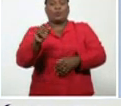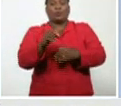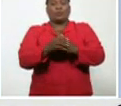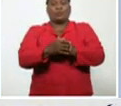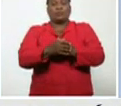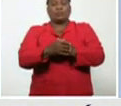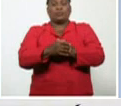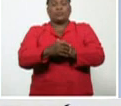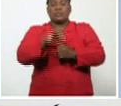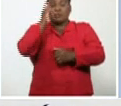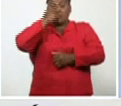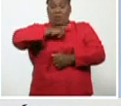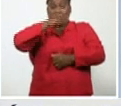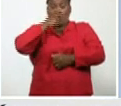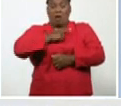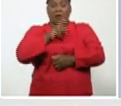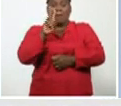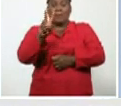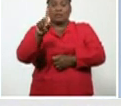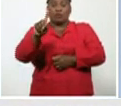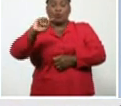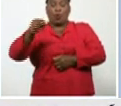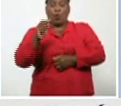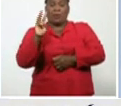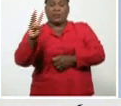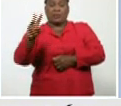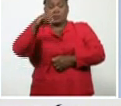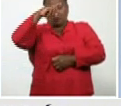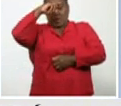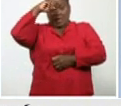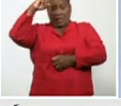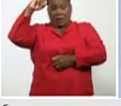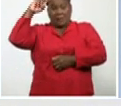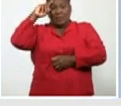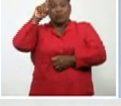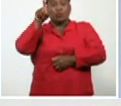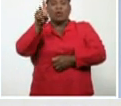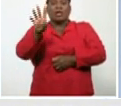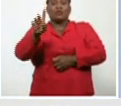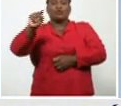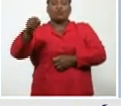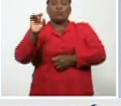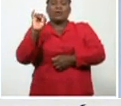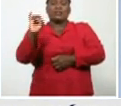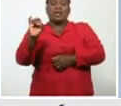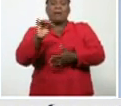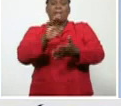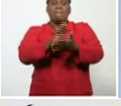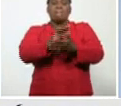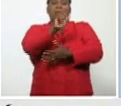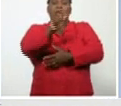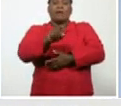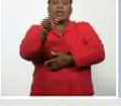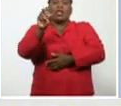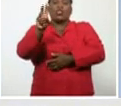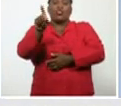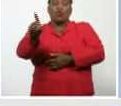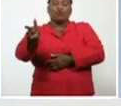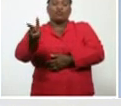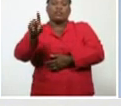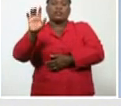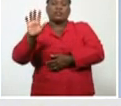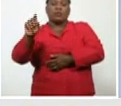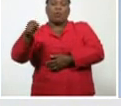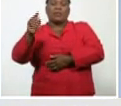Ciego de Ávila, 21,3, Antiespíritu, 14,6, Mayabeque, 12,5, Holguín, 9,